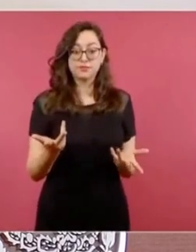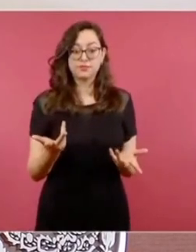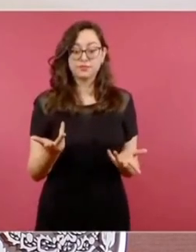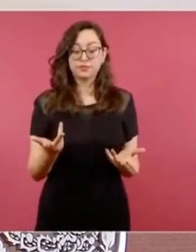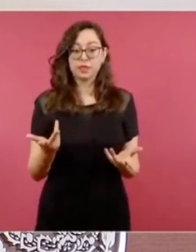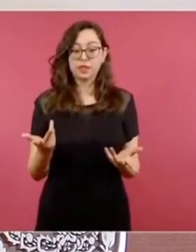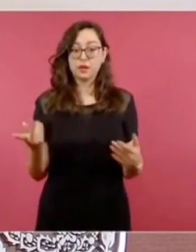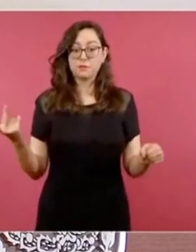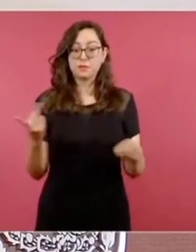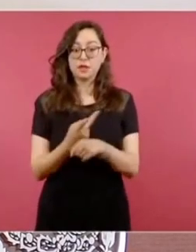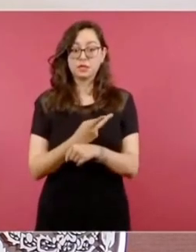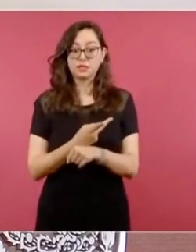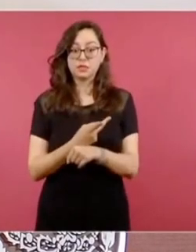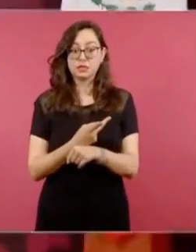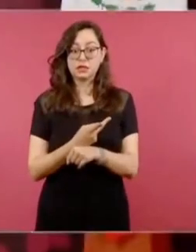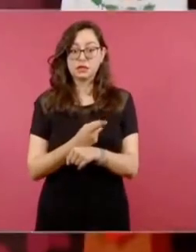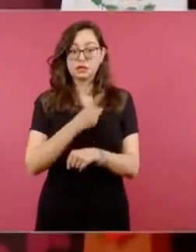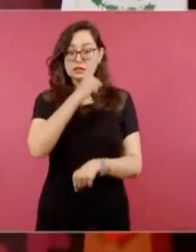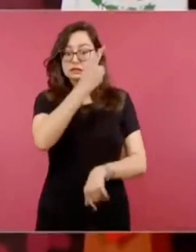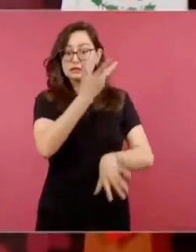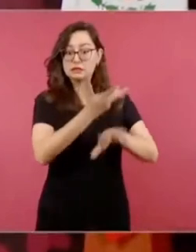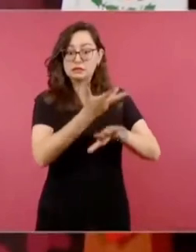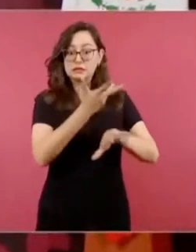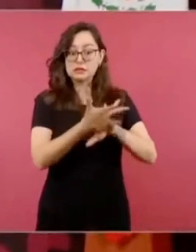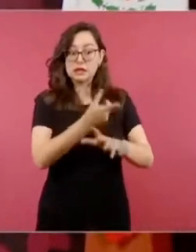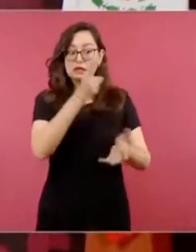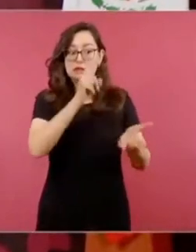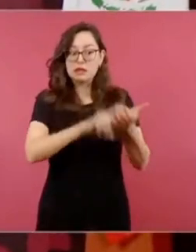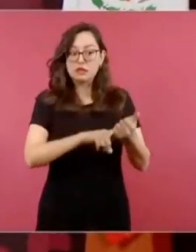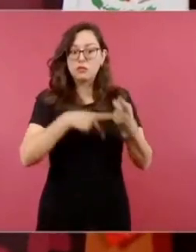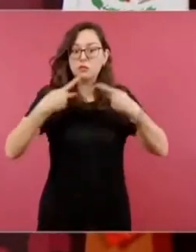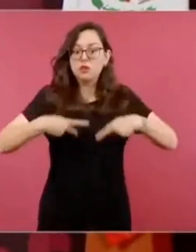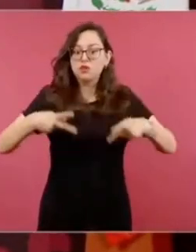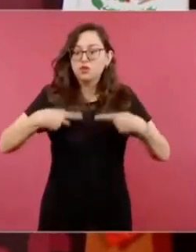para combatir el consumo,